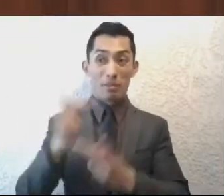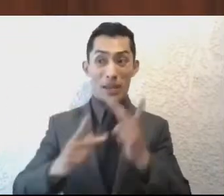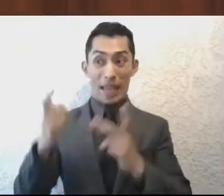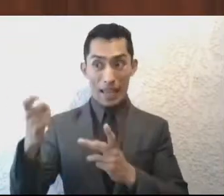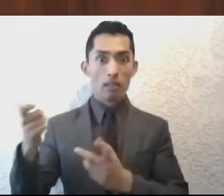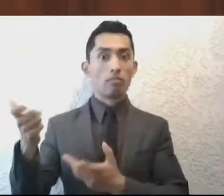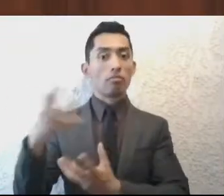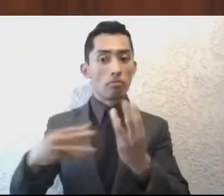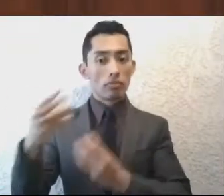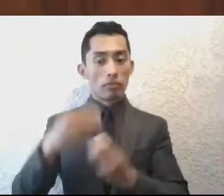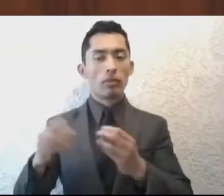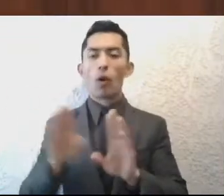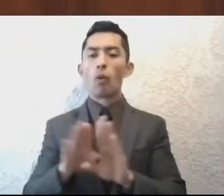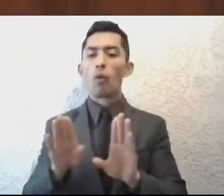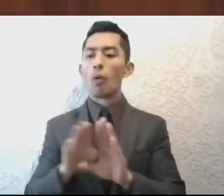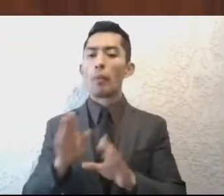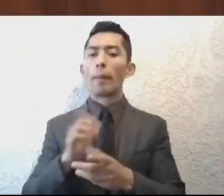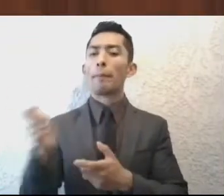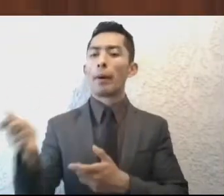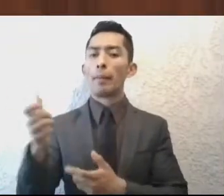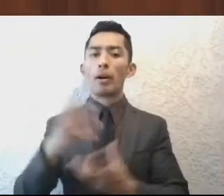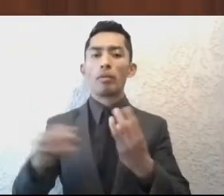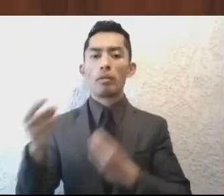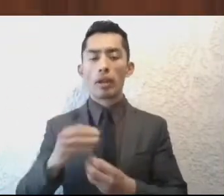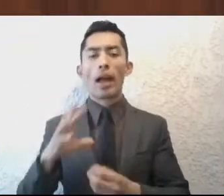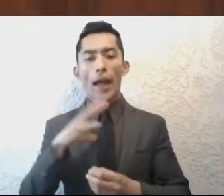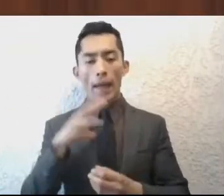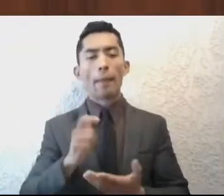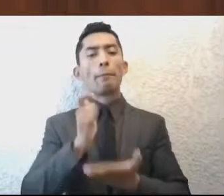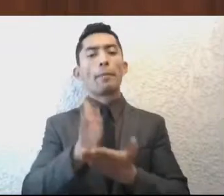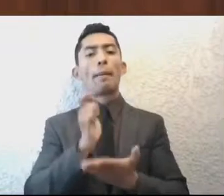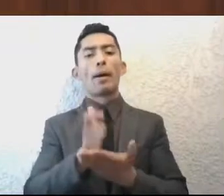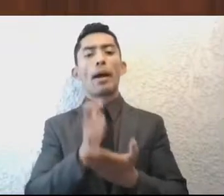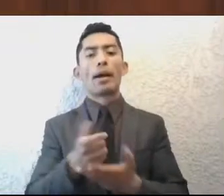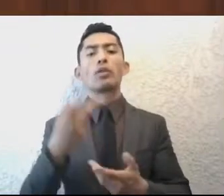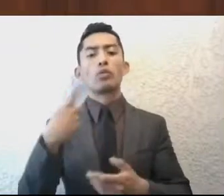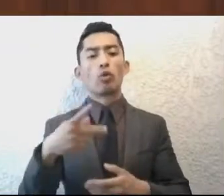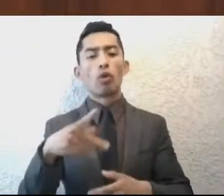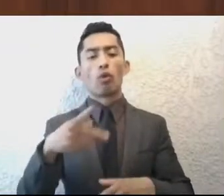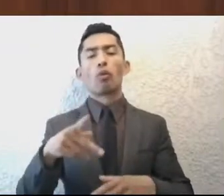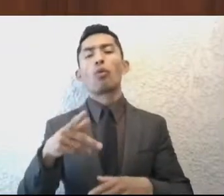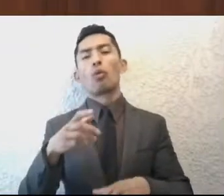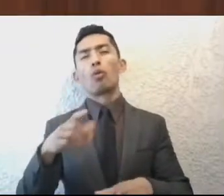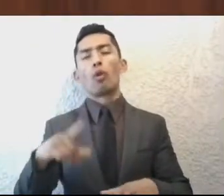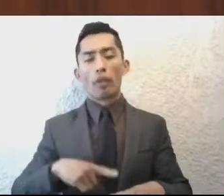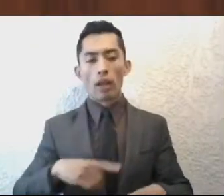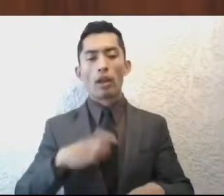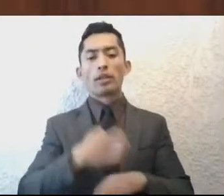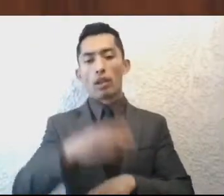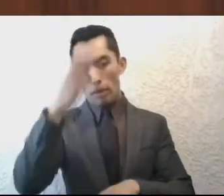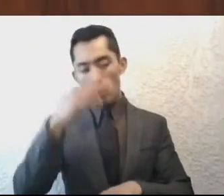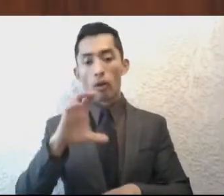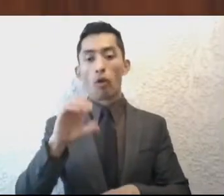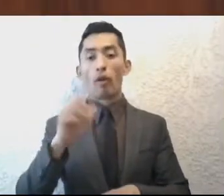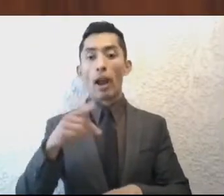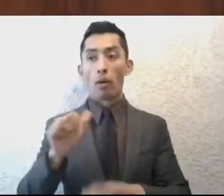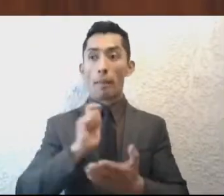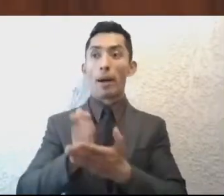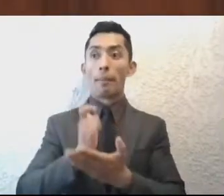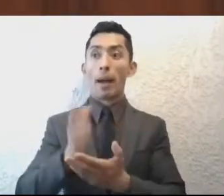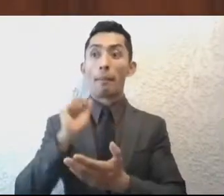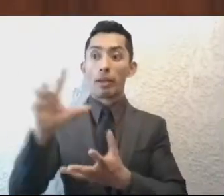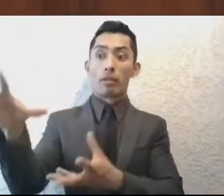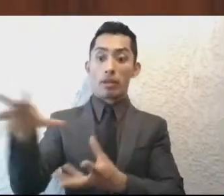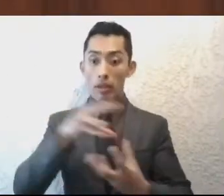fideicomiso, ¿cómo se capitaliza? A través de los pagos que realiza el Estado y la Ciudad de México a la propia Conagua y eso se devuelve